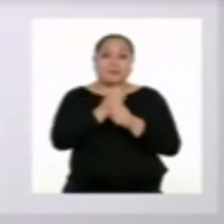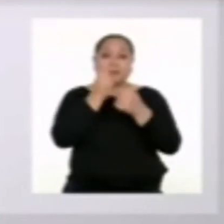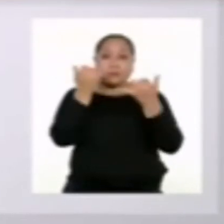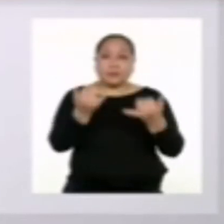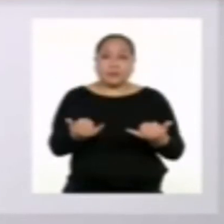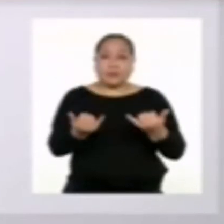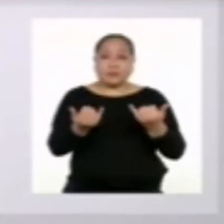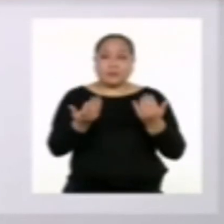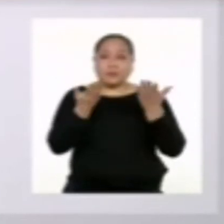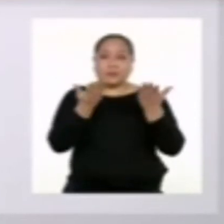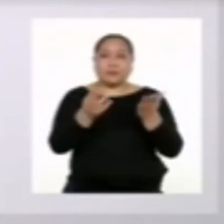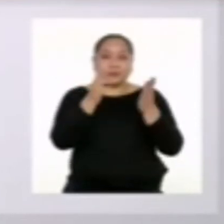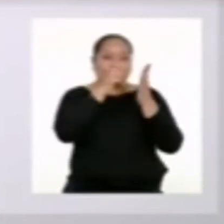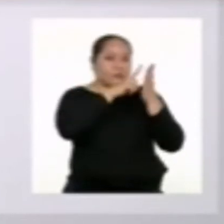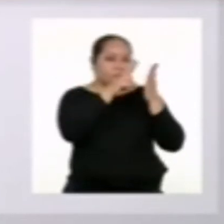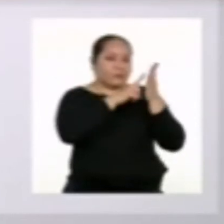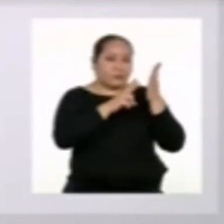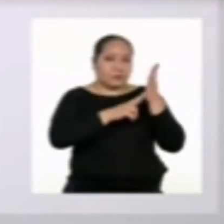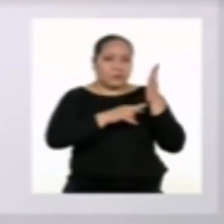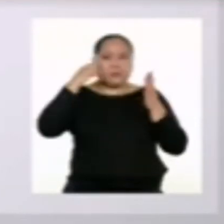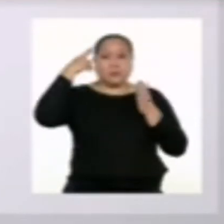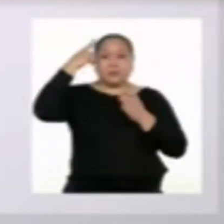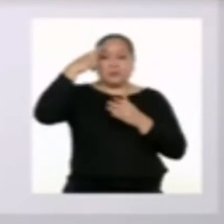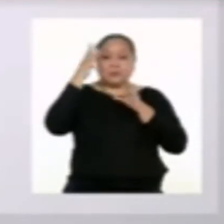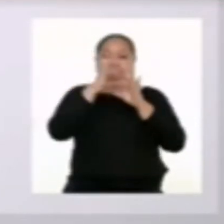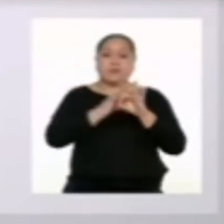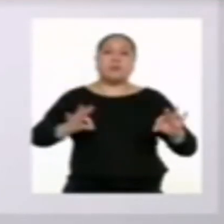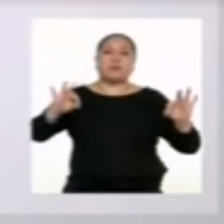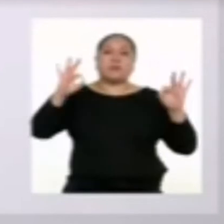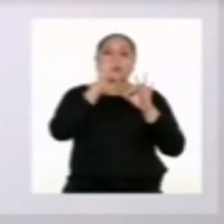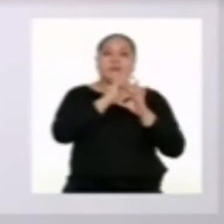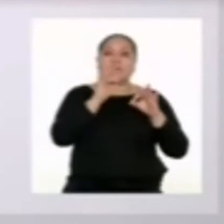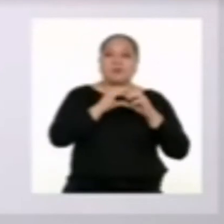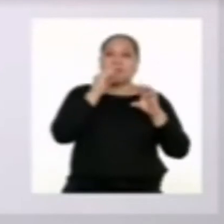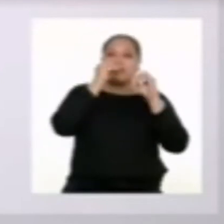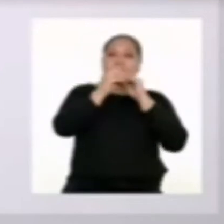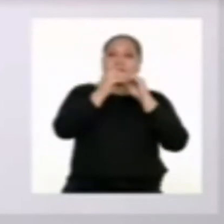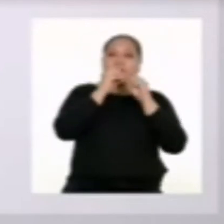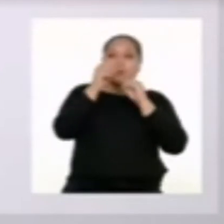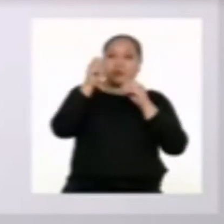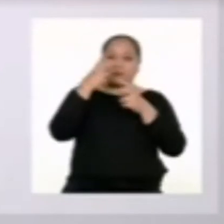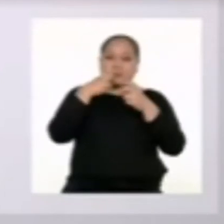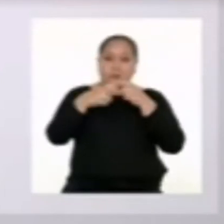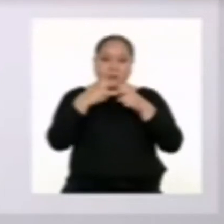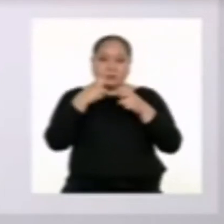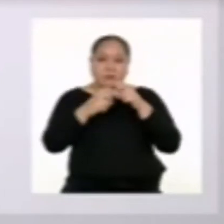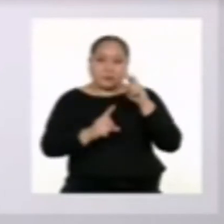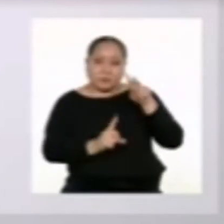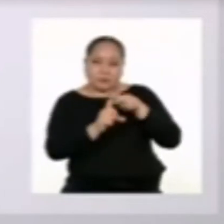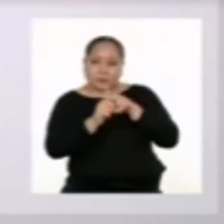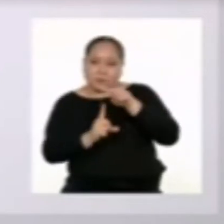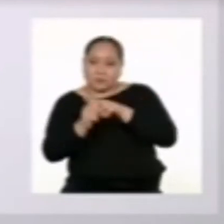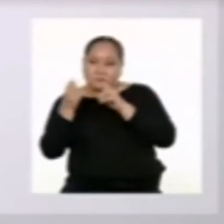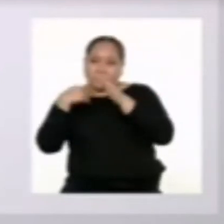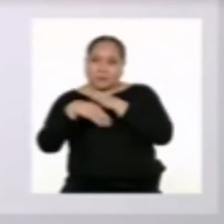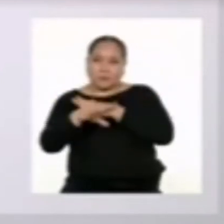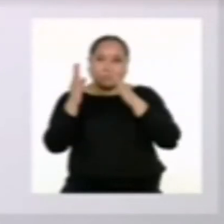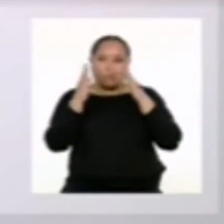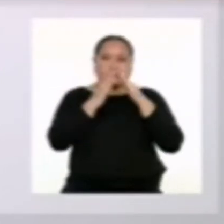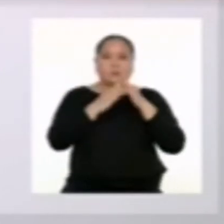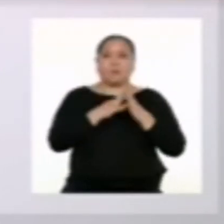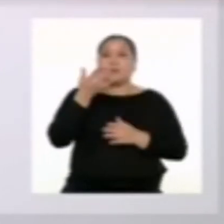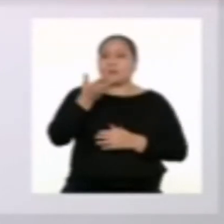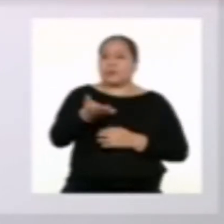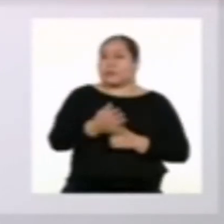consistirá en leer y reflexionar sobre la importancia en solucionar los problemas que se presentan en el hogar.